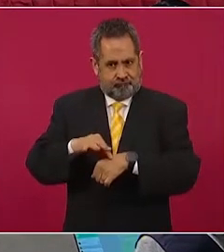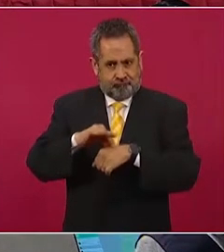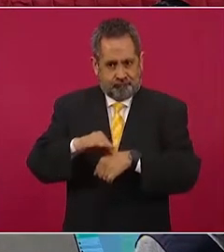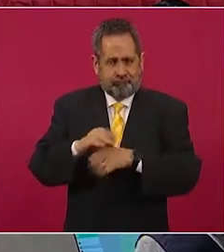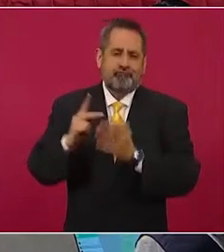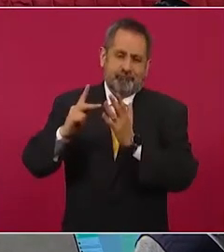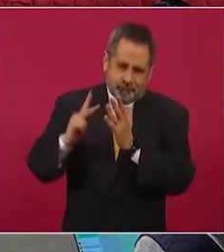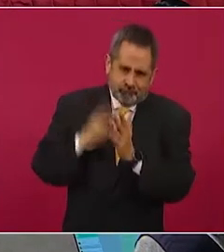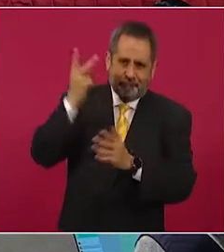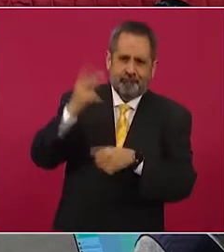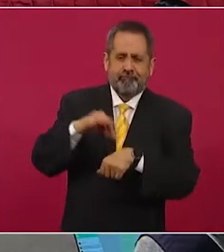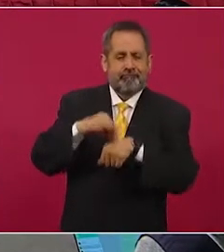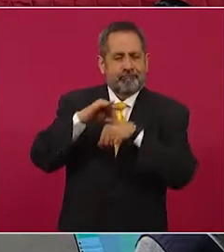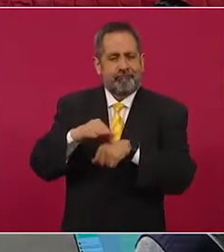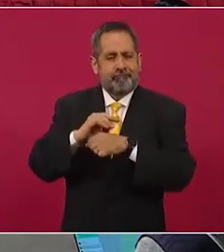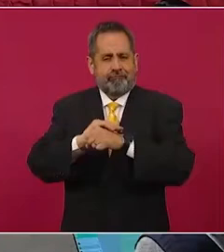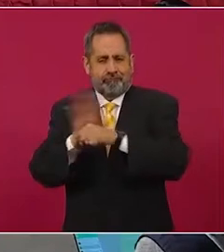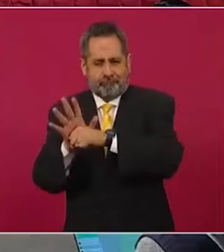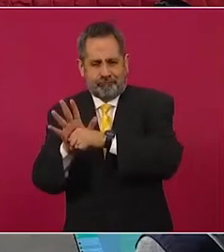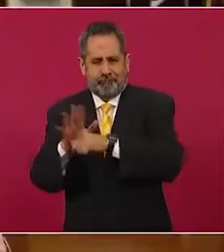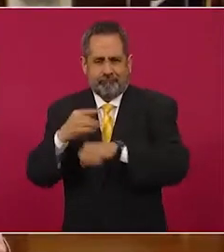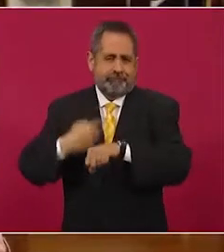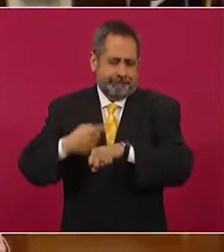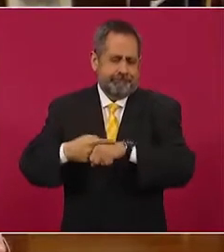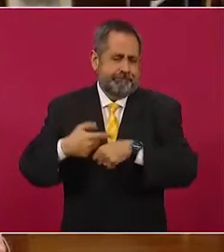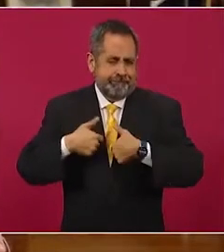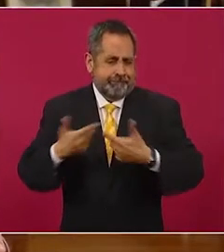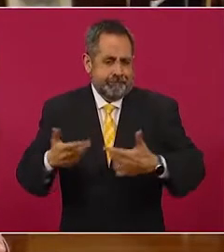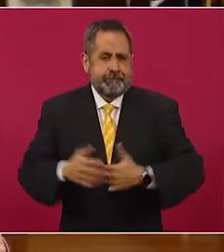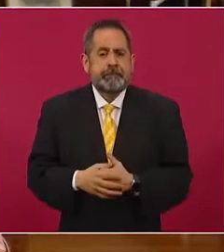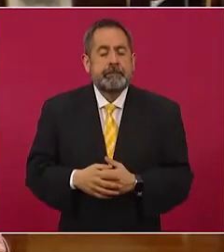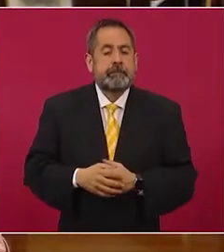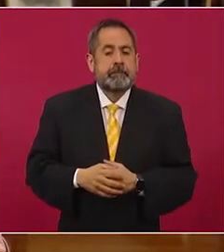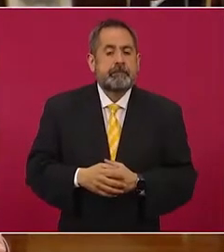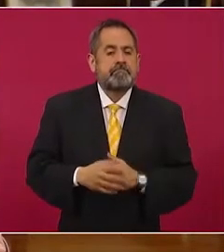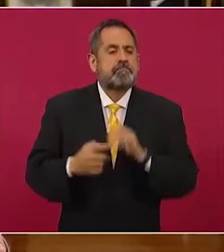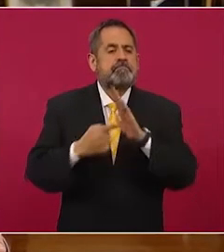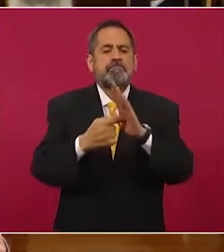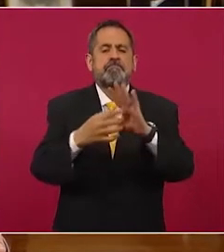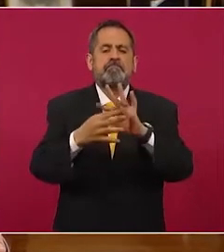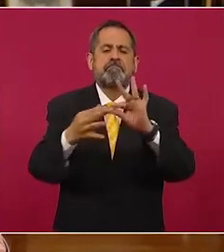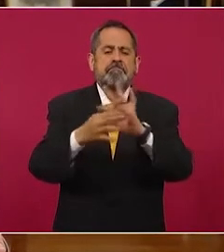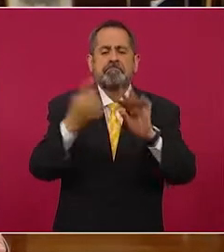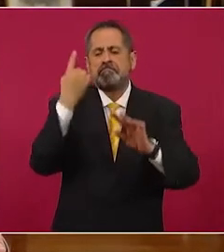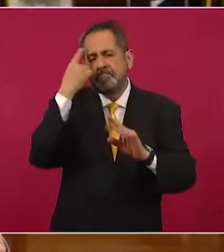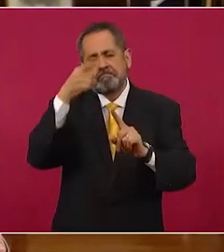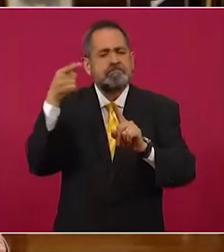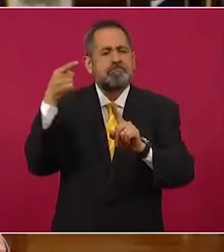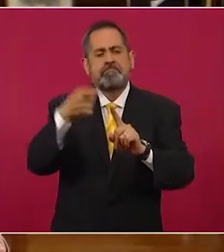me he vuelto a contagiar, con el propósito fundamental